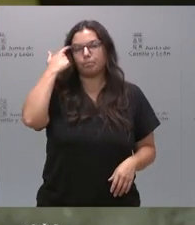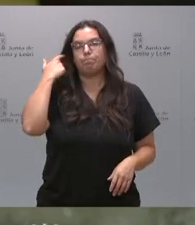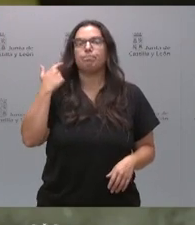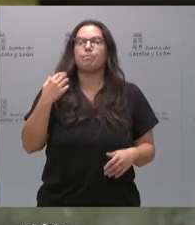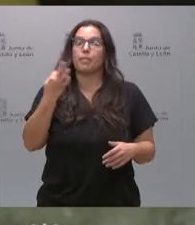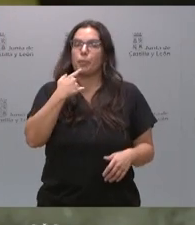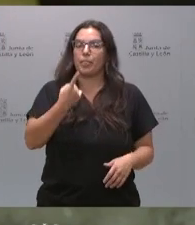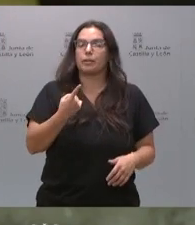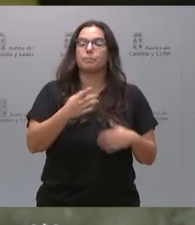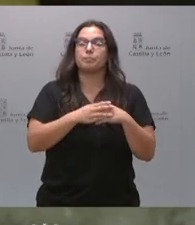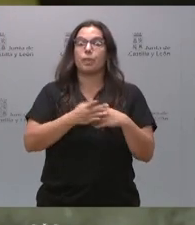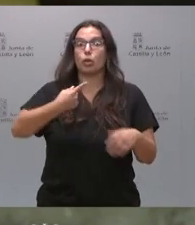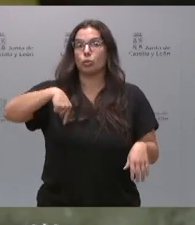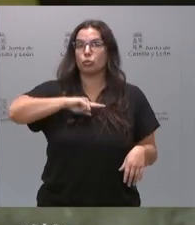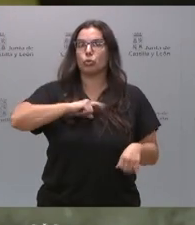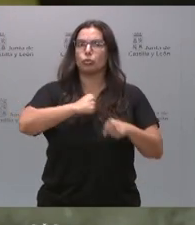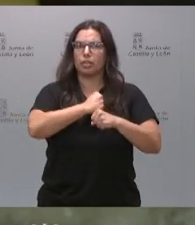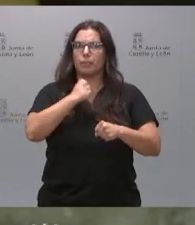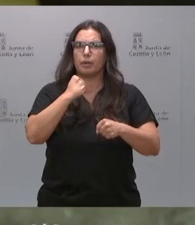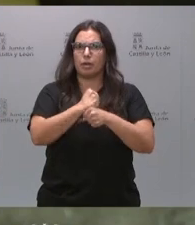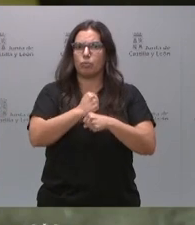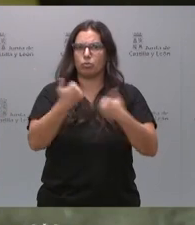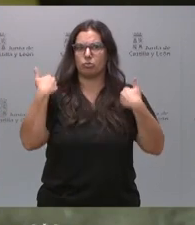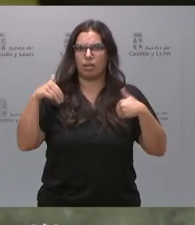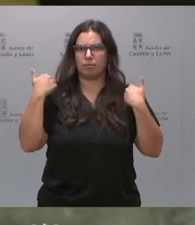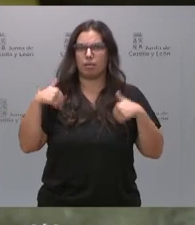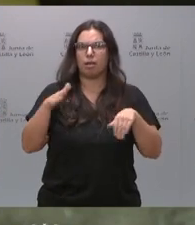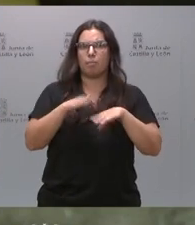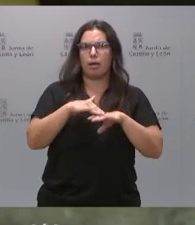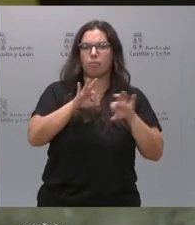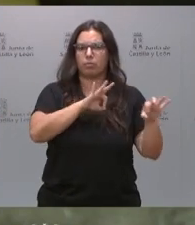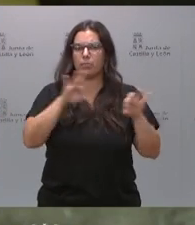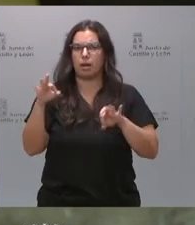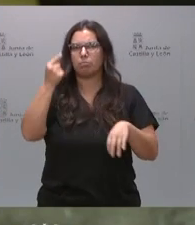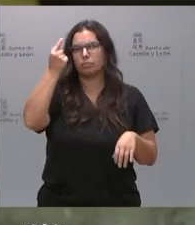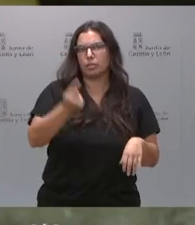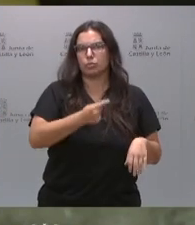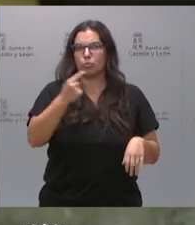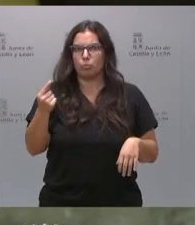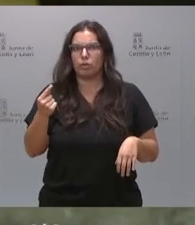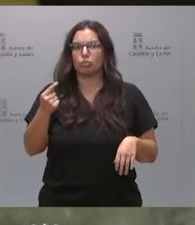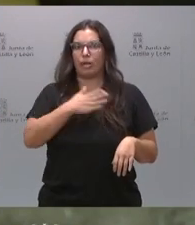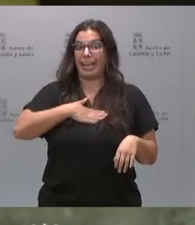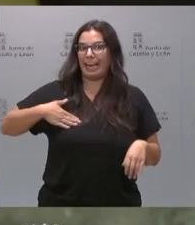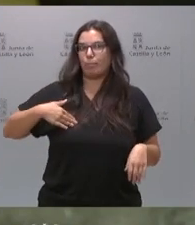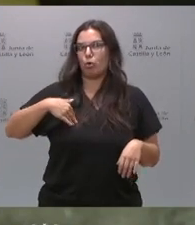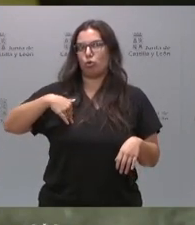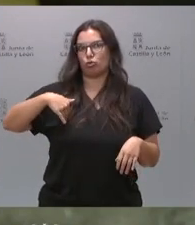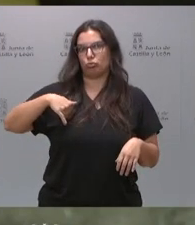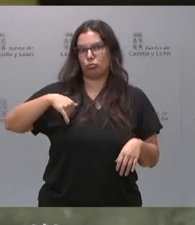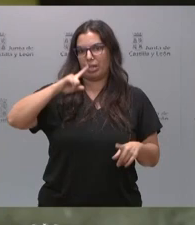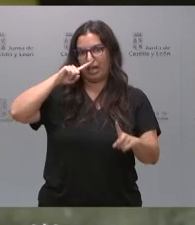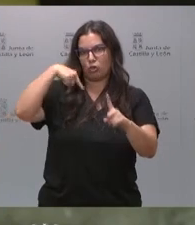que decir que nosotros estamos trabajando para tener un presupuesto de cara al año que viene. Estamos dando,